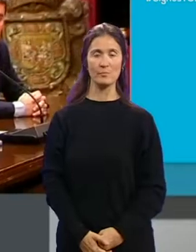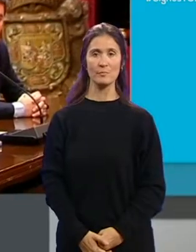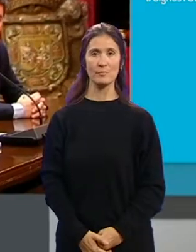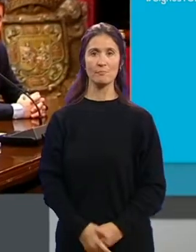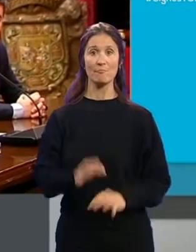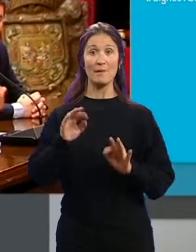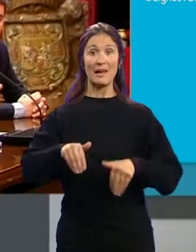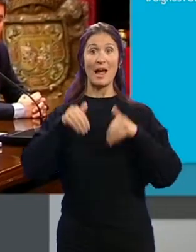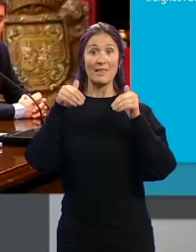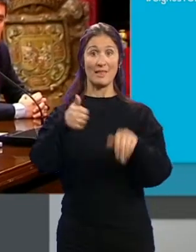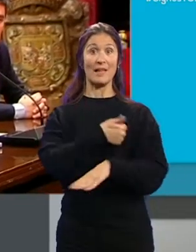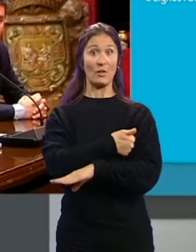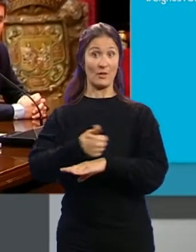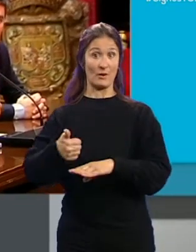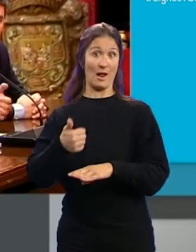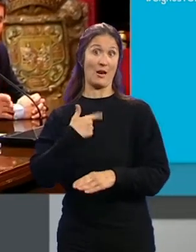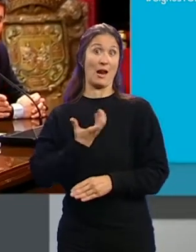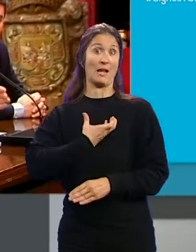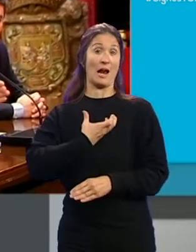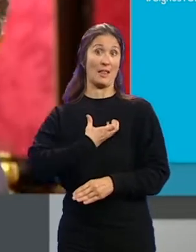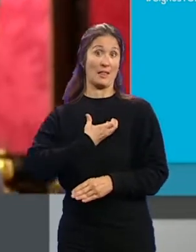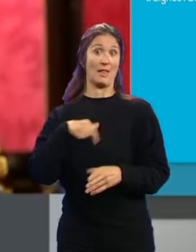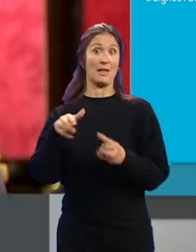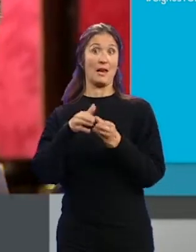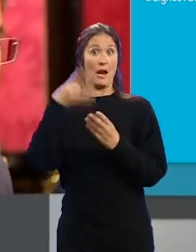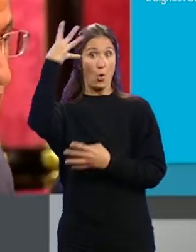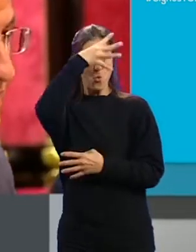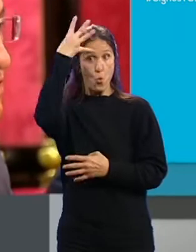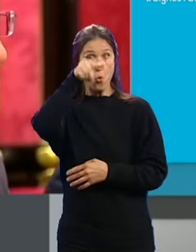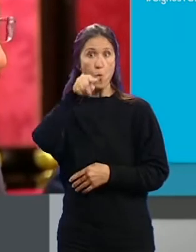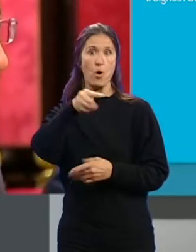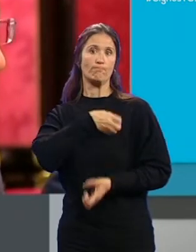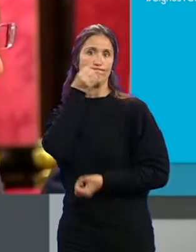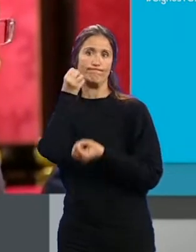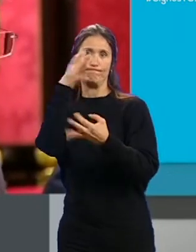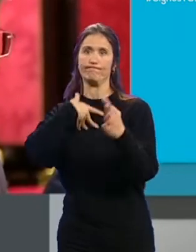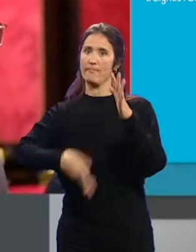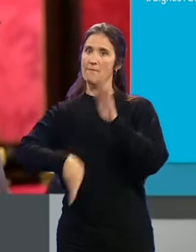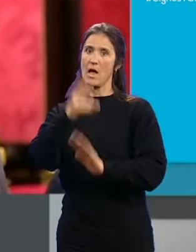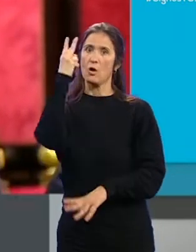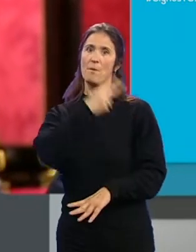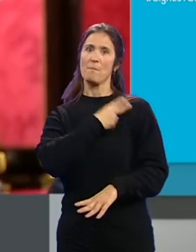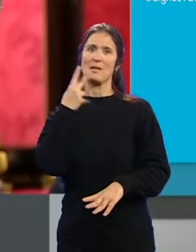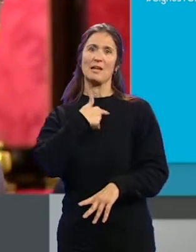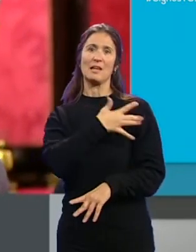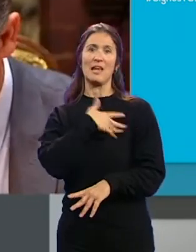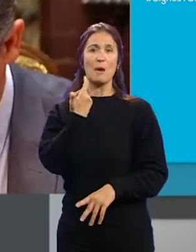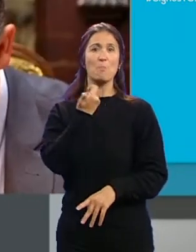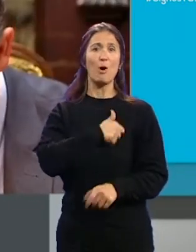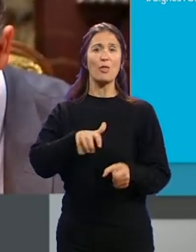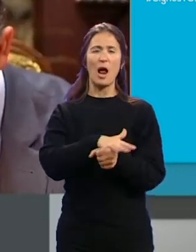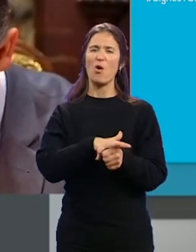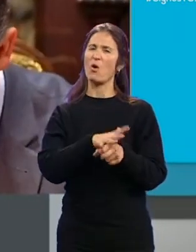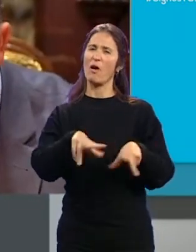El candidato de Ciudadanos a la Alcaldía de Granada... ...Luis Salvador... ...ha trasladado su compromiso... ...para despolitizar el cuerpo de la policía